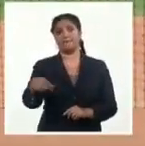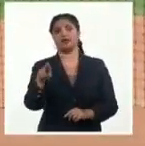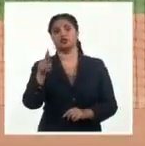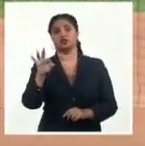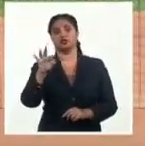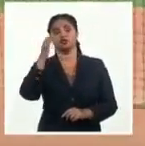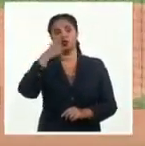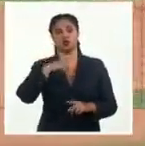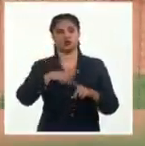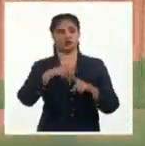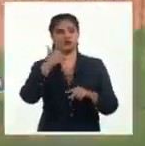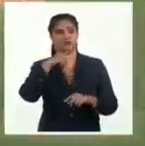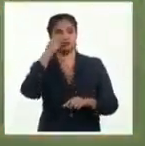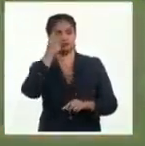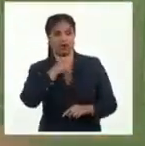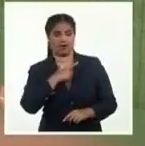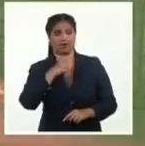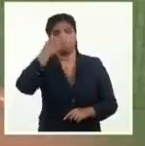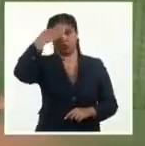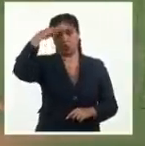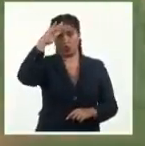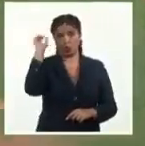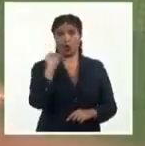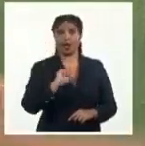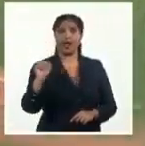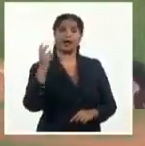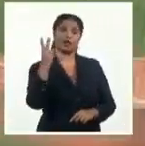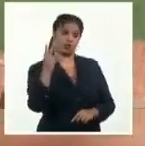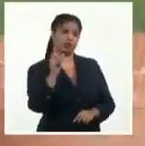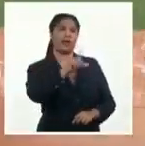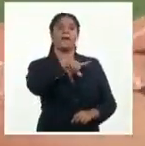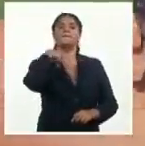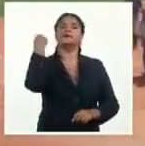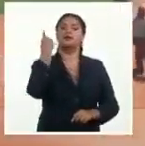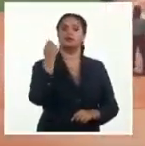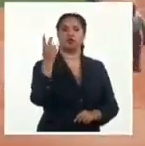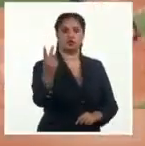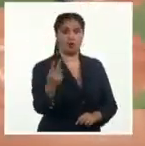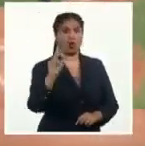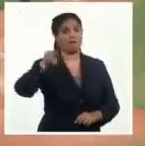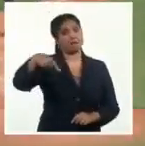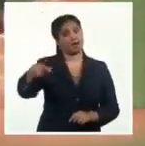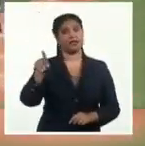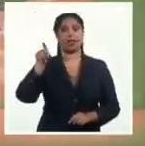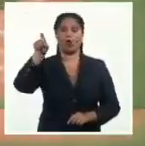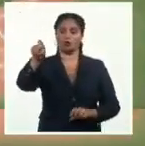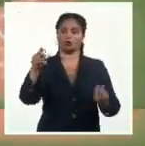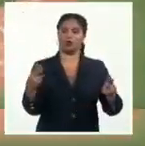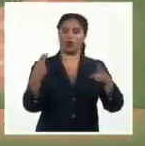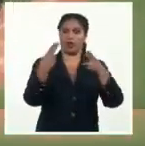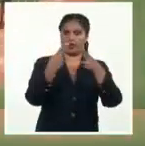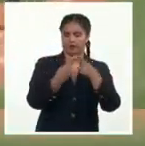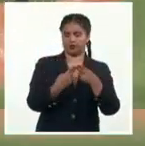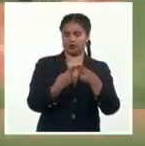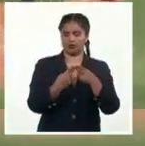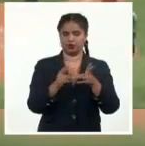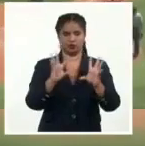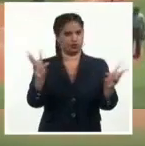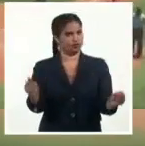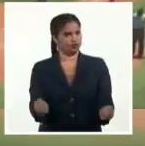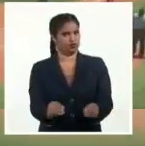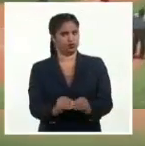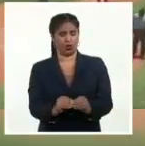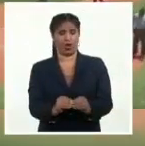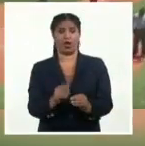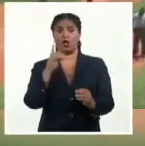resultado, Cuba archiva dos victorias e igual cantidad de derrotas y tendrá mañana su última presentación de la fase de todas contra todas, donde